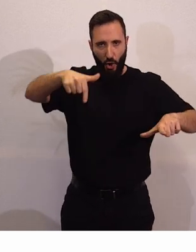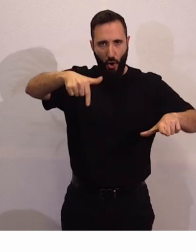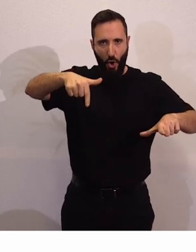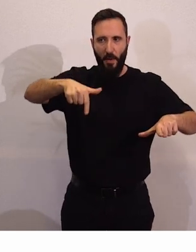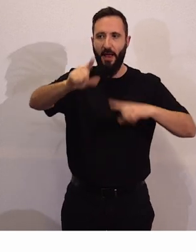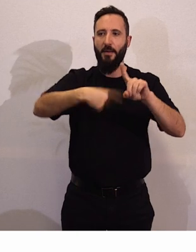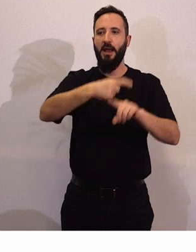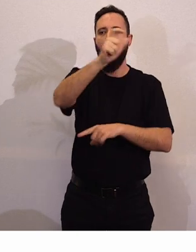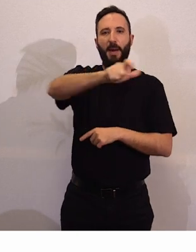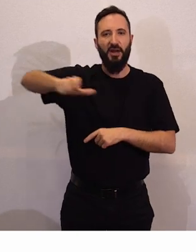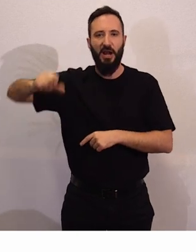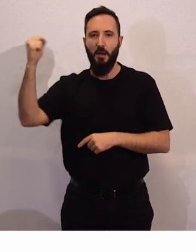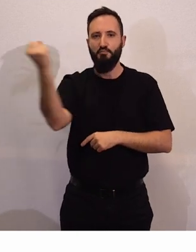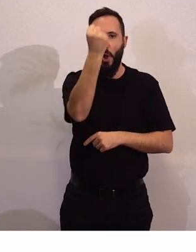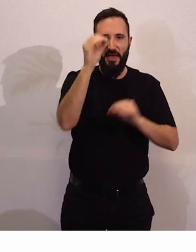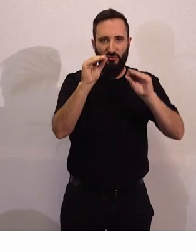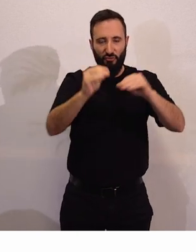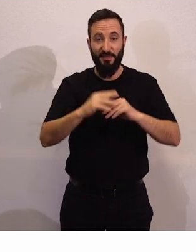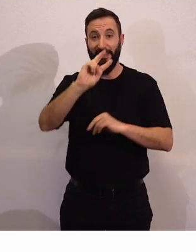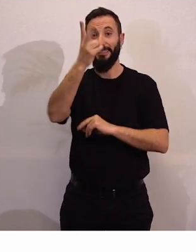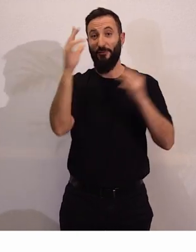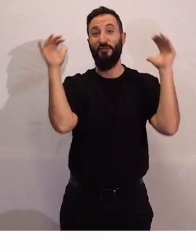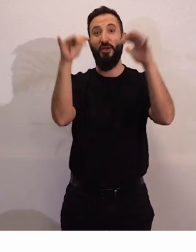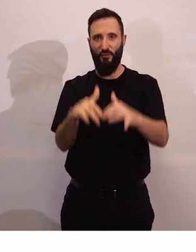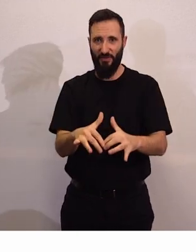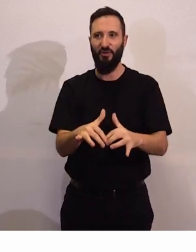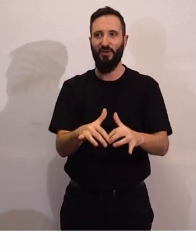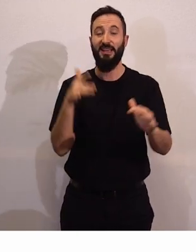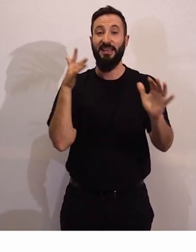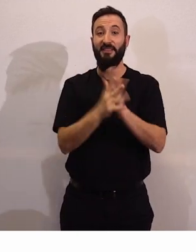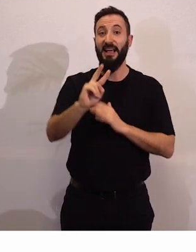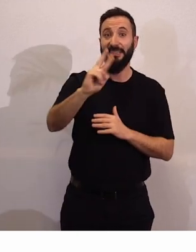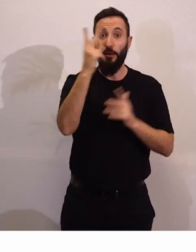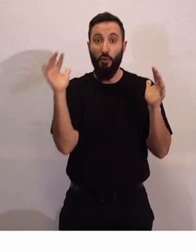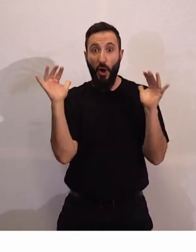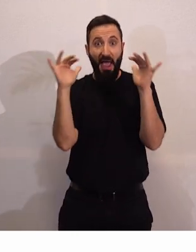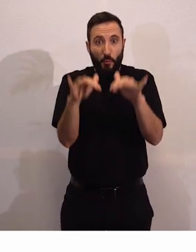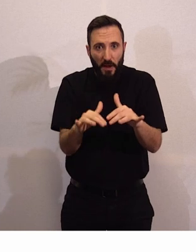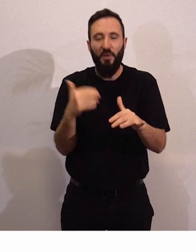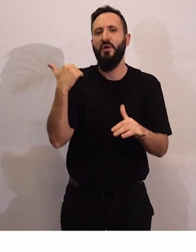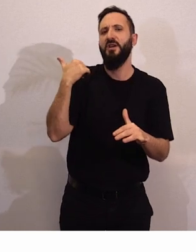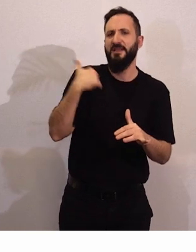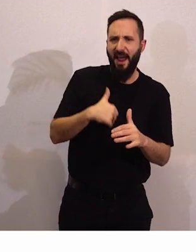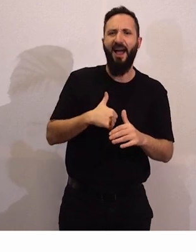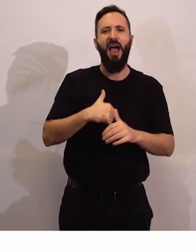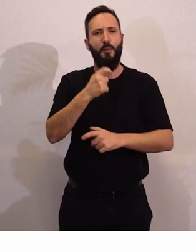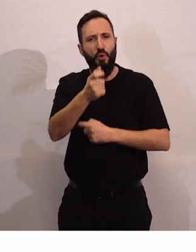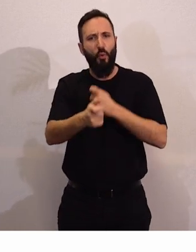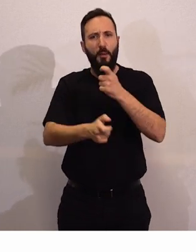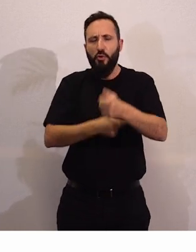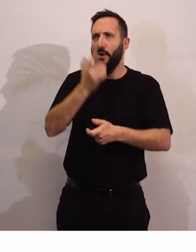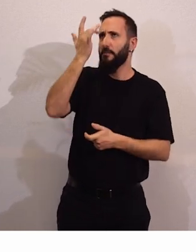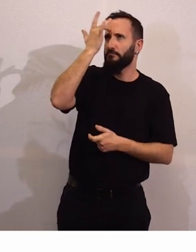Poder de las Personas, en este segundo encuentro. Y es que este segundo encuentro ya va madurando pues esa idea